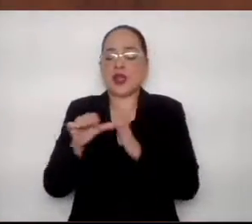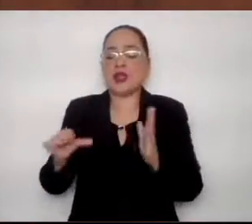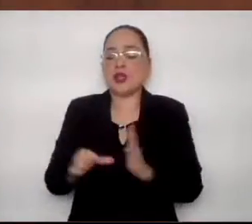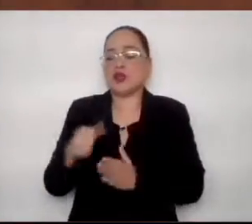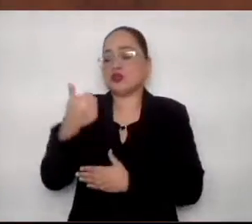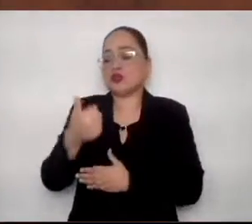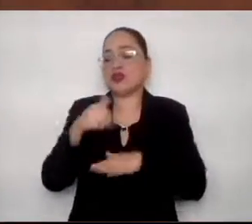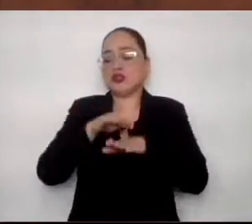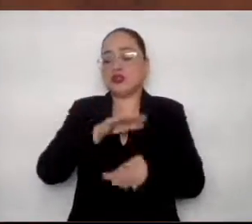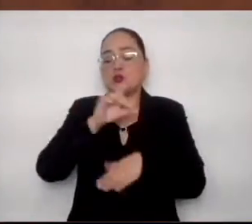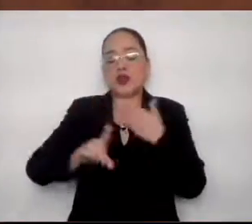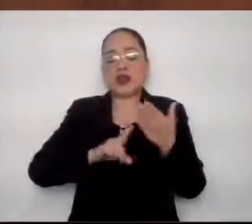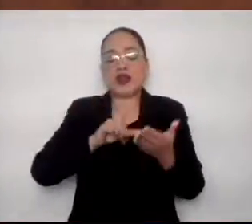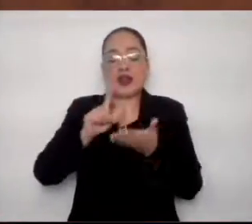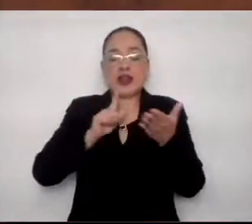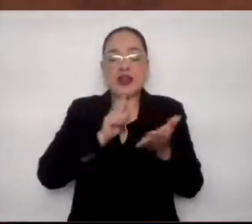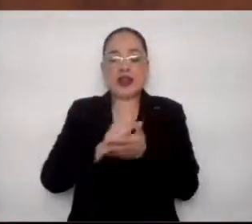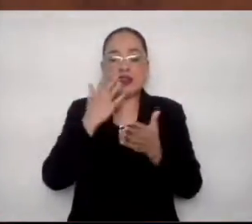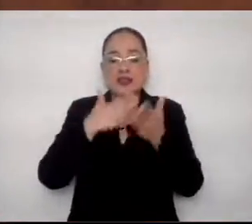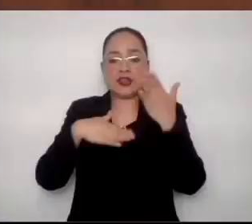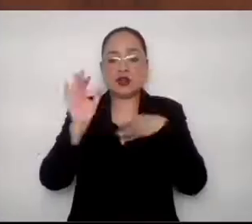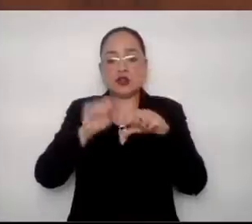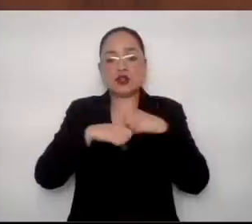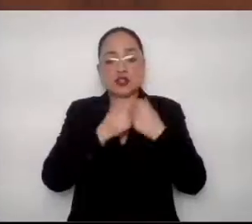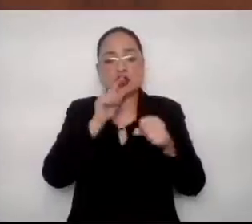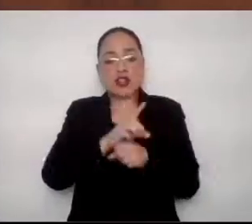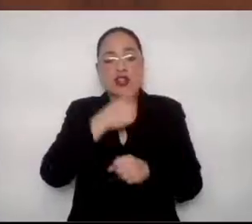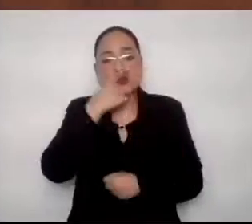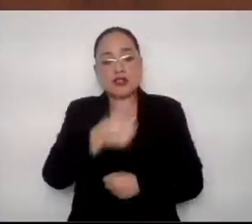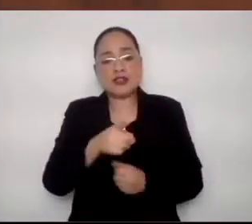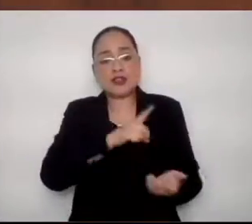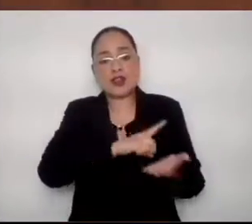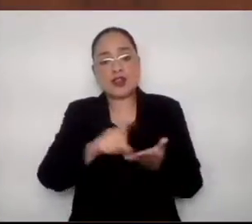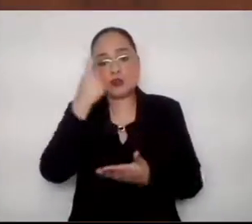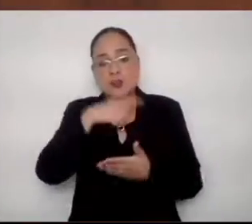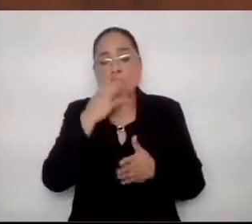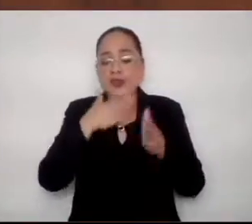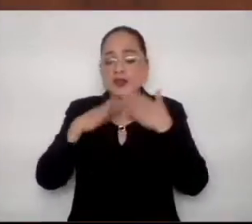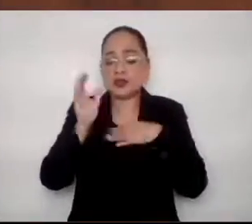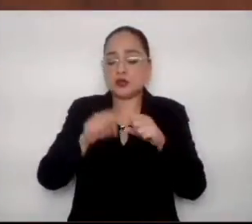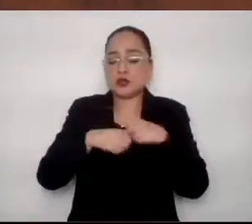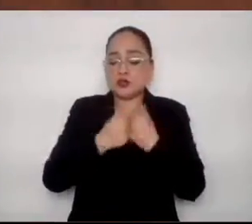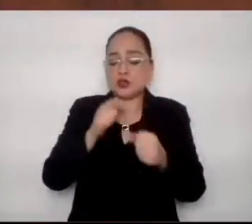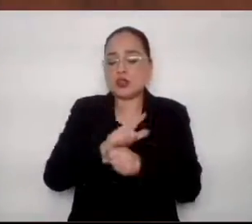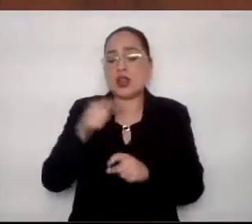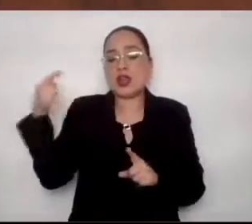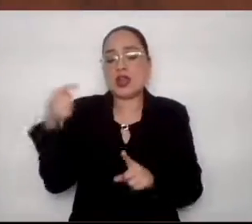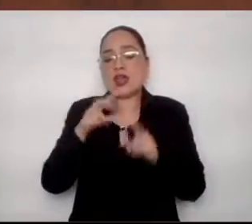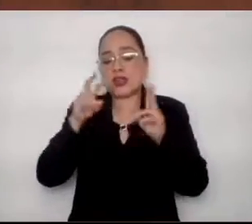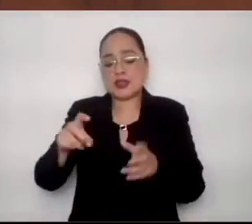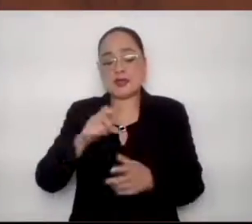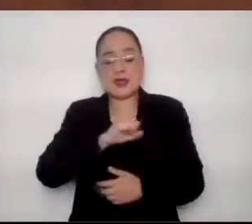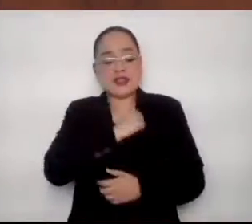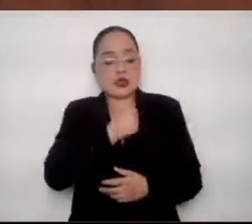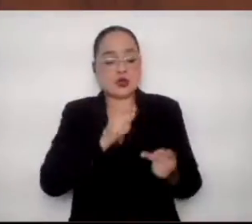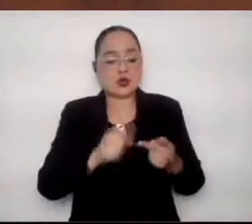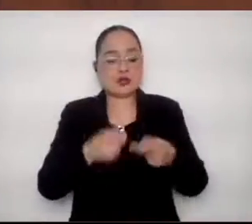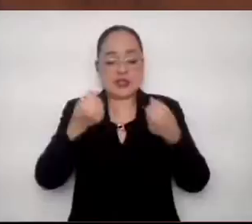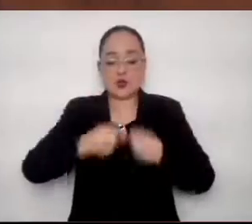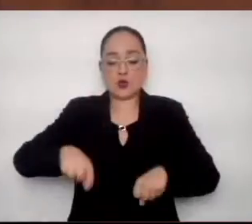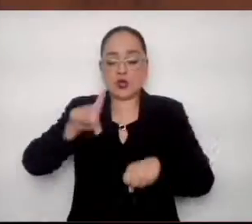Desarrollo Social establece que entre los derechos para el desarrollo social destaca el derecho a la salud, a la seguridad social,